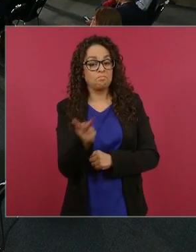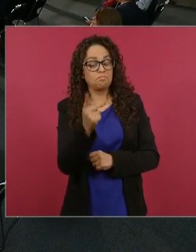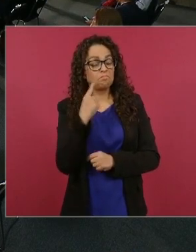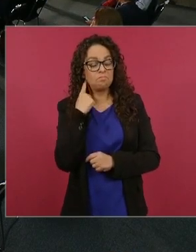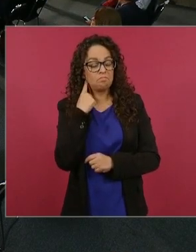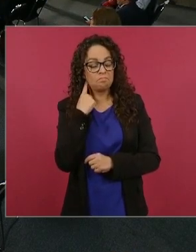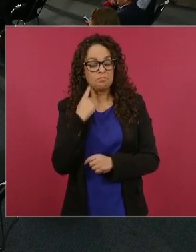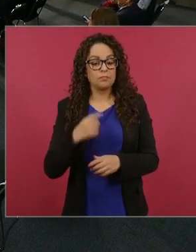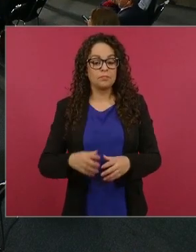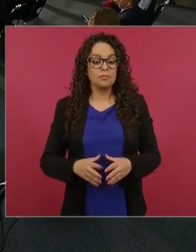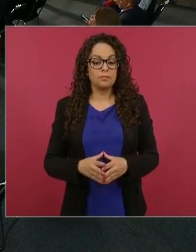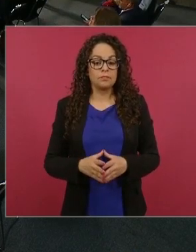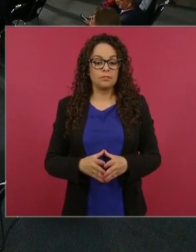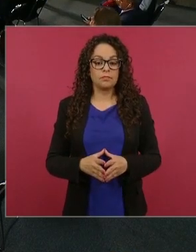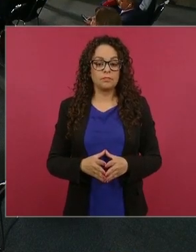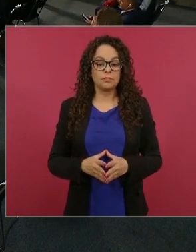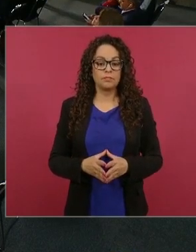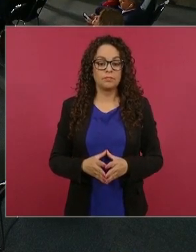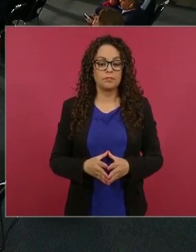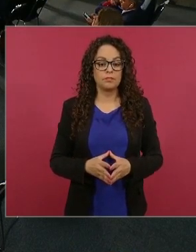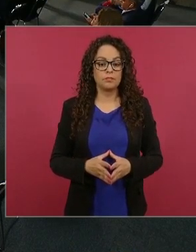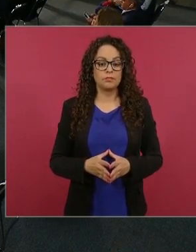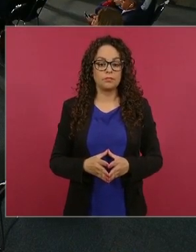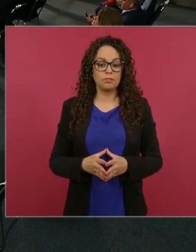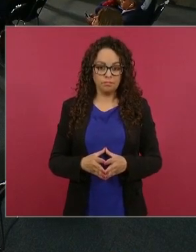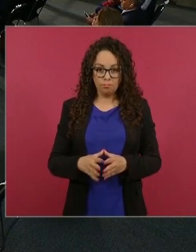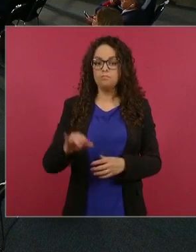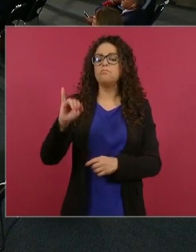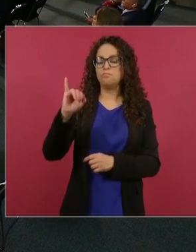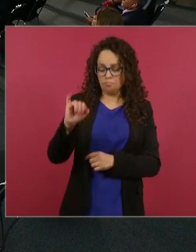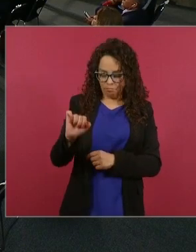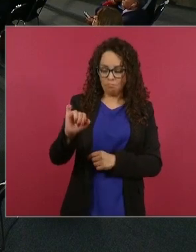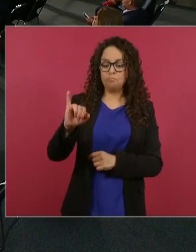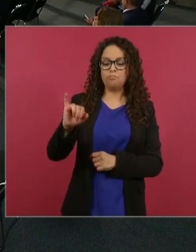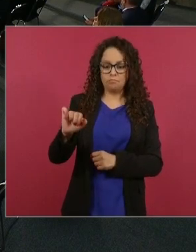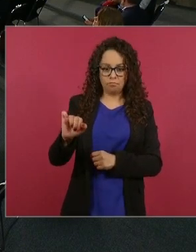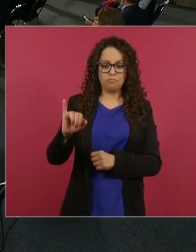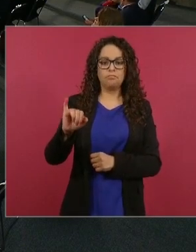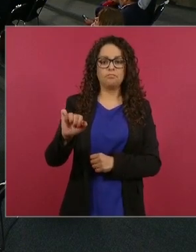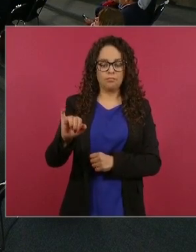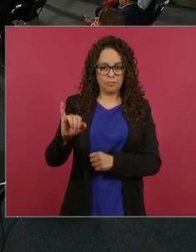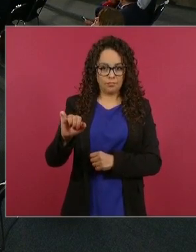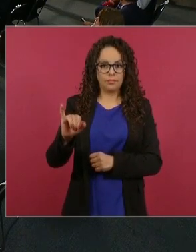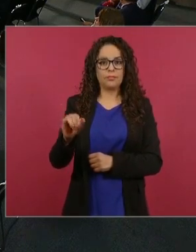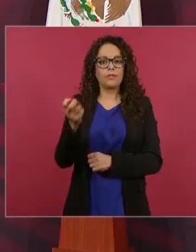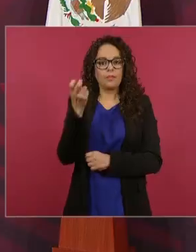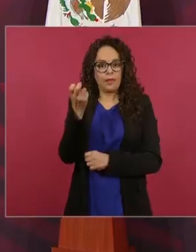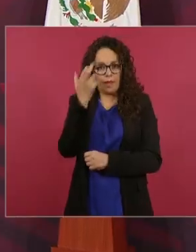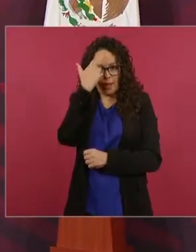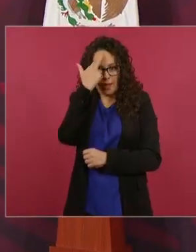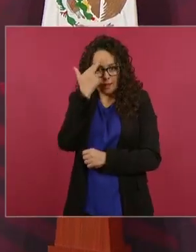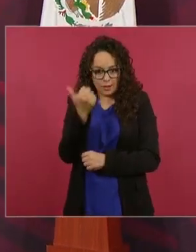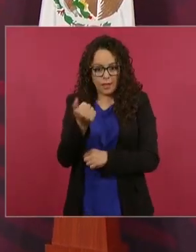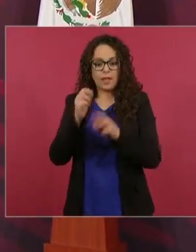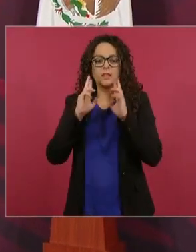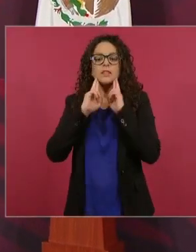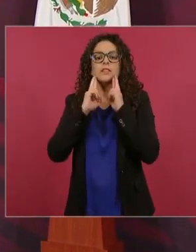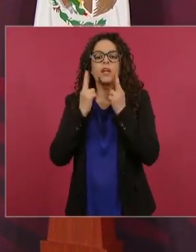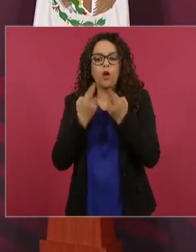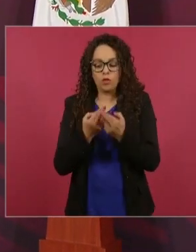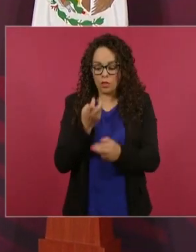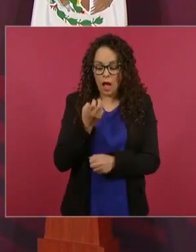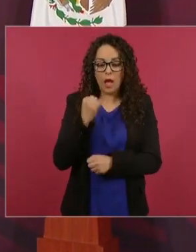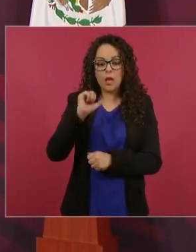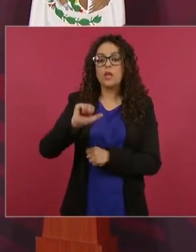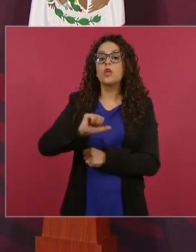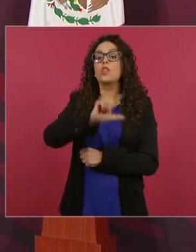ya tienen un paro de la sí por eso tenemos estas reuniones y otras que vamos a tener